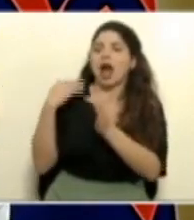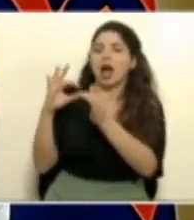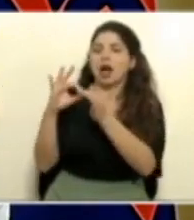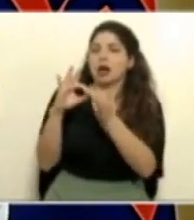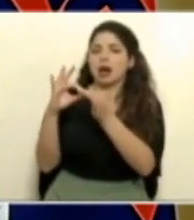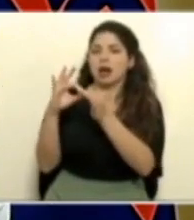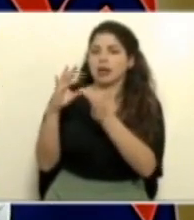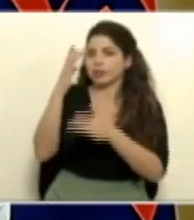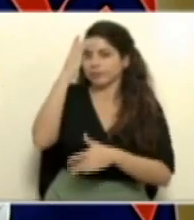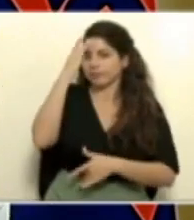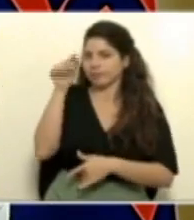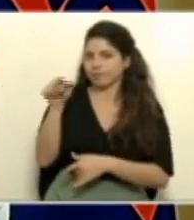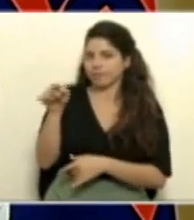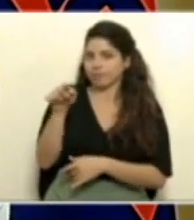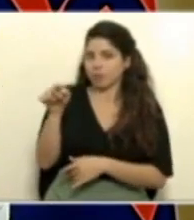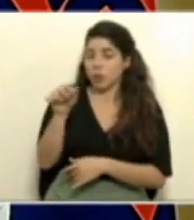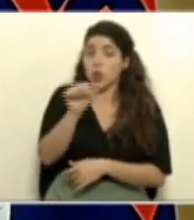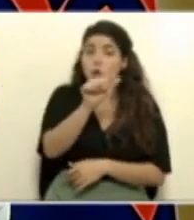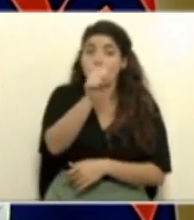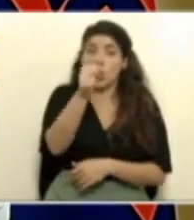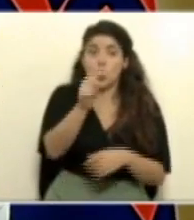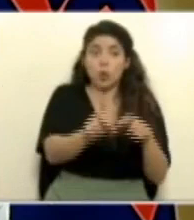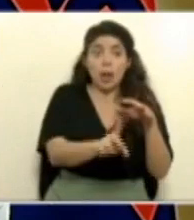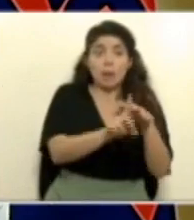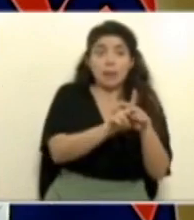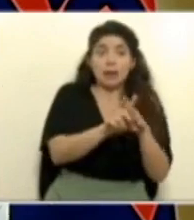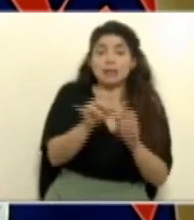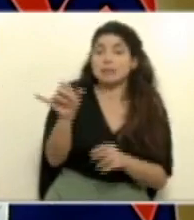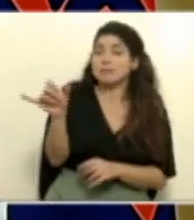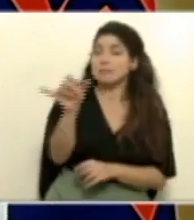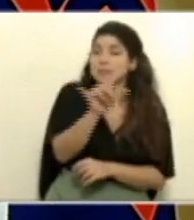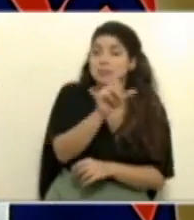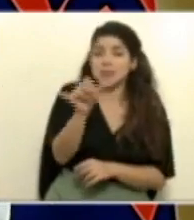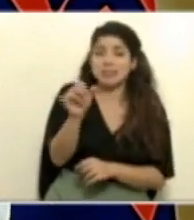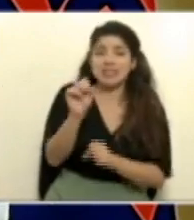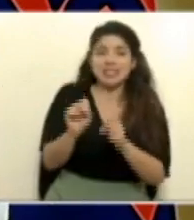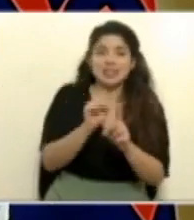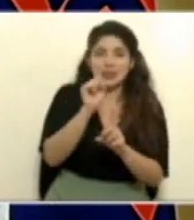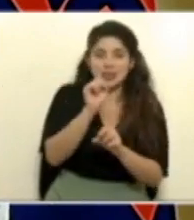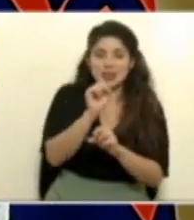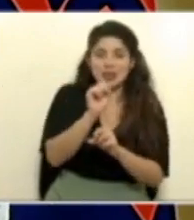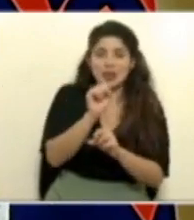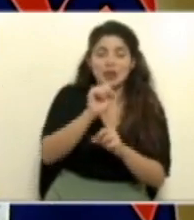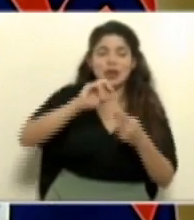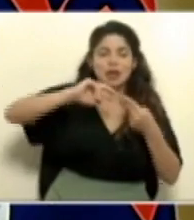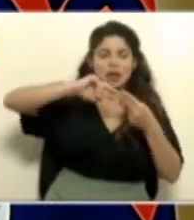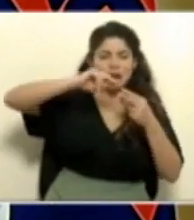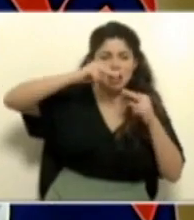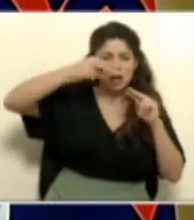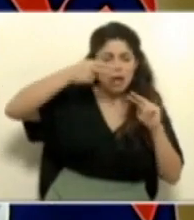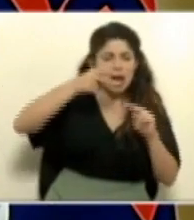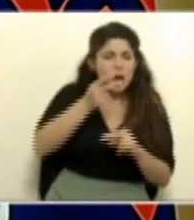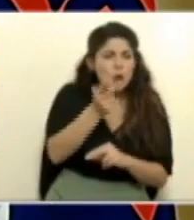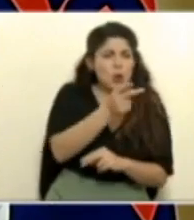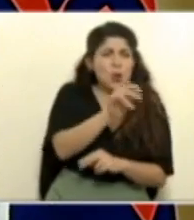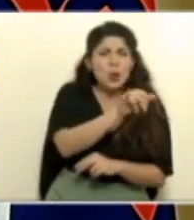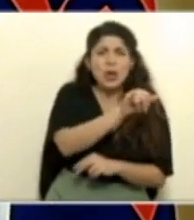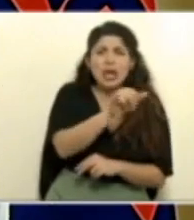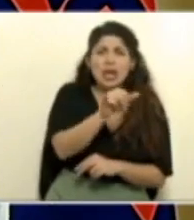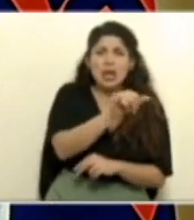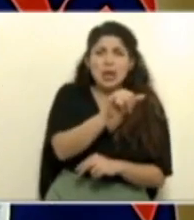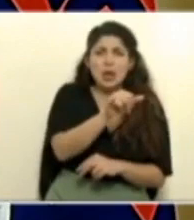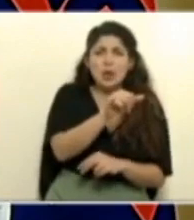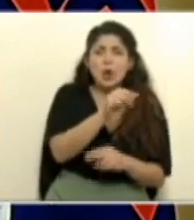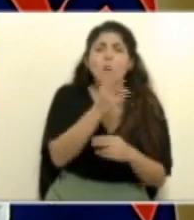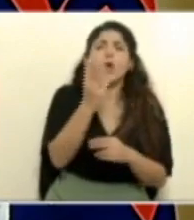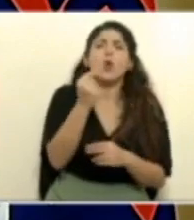Y otro que presentaba exactamente la misma situación en el que los genomas estudiados eran exactamente iguales y que